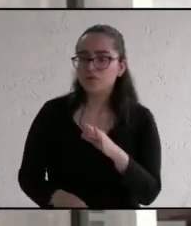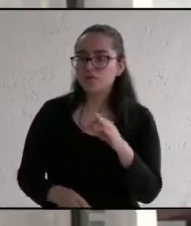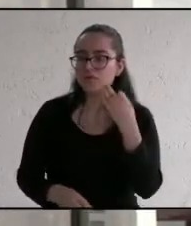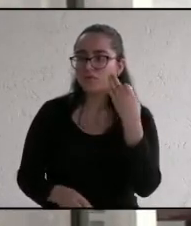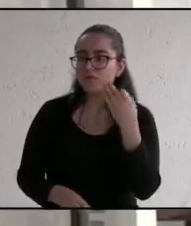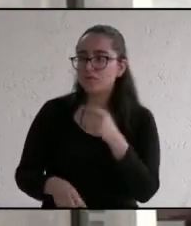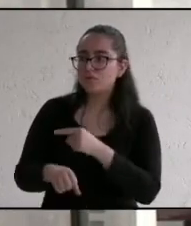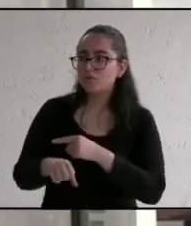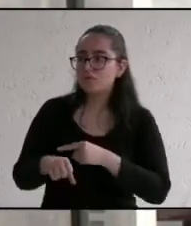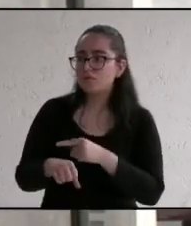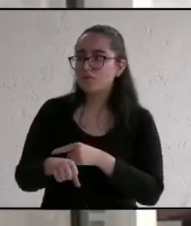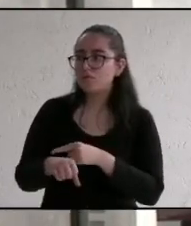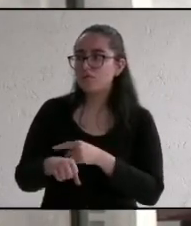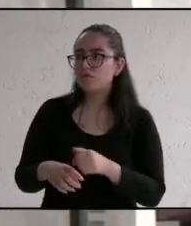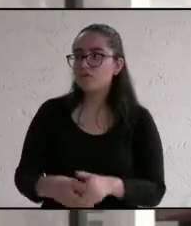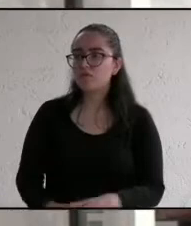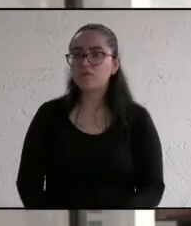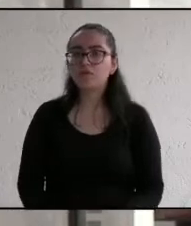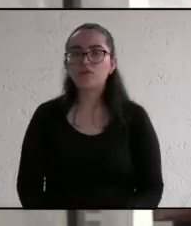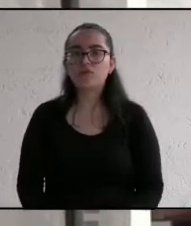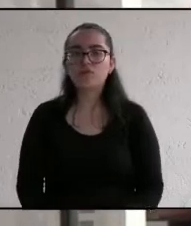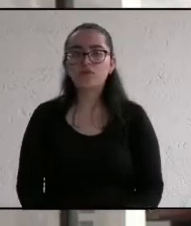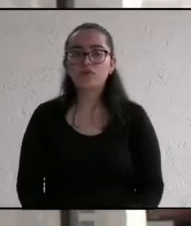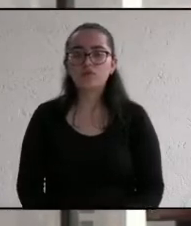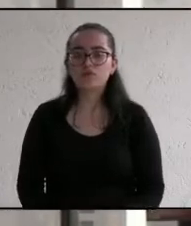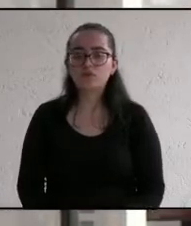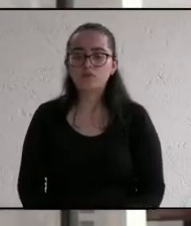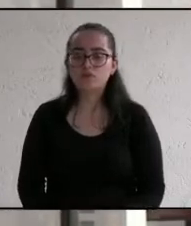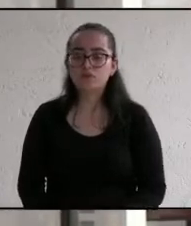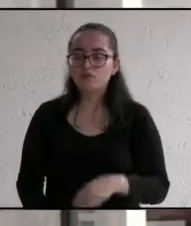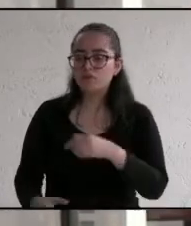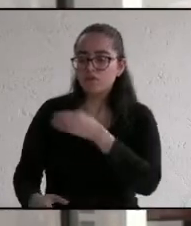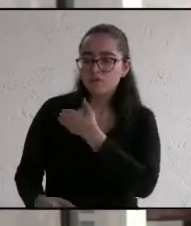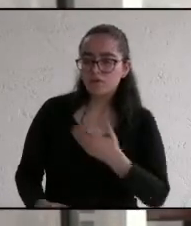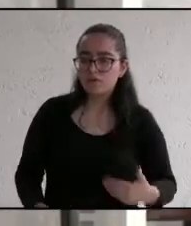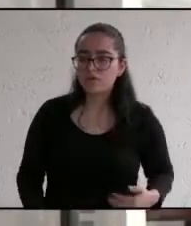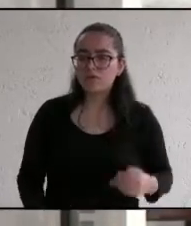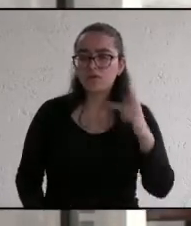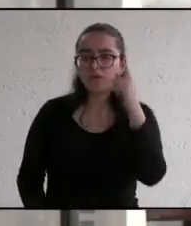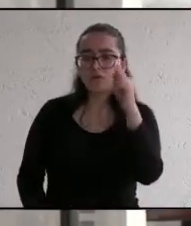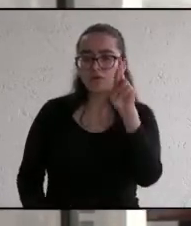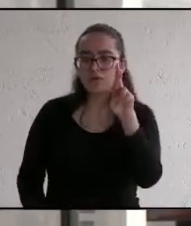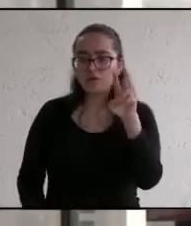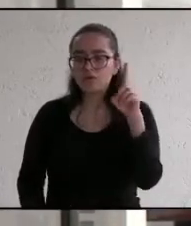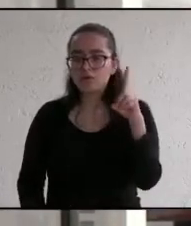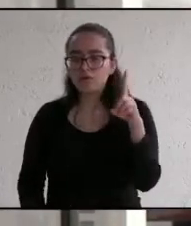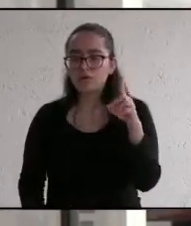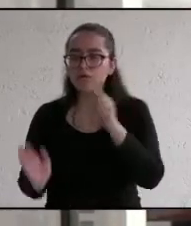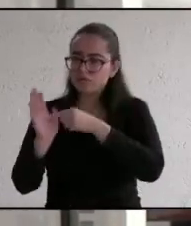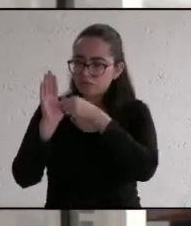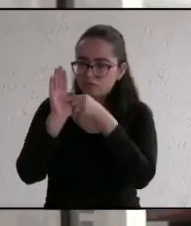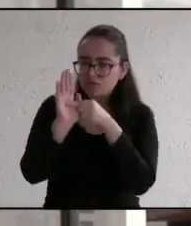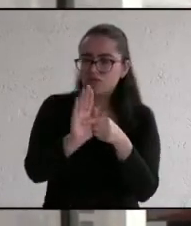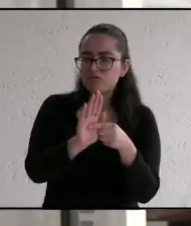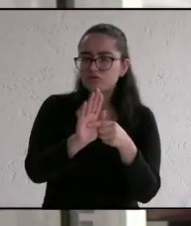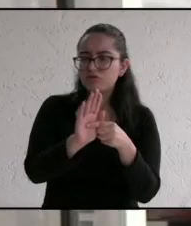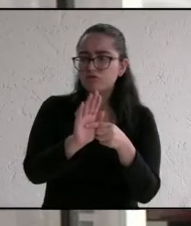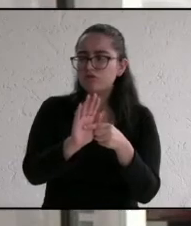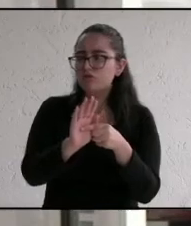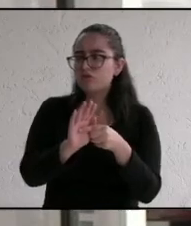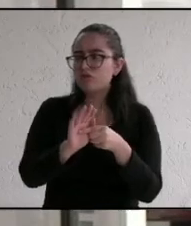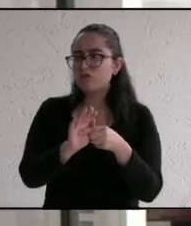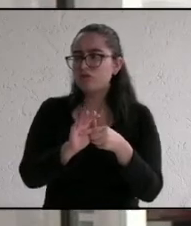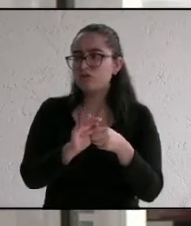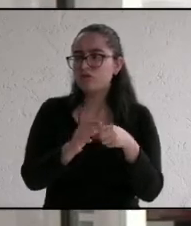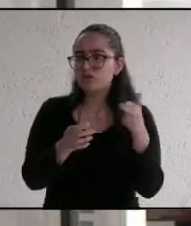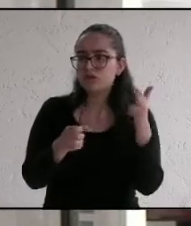quedó demostrado. Al candidato del PRD candidato nos puede explicarle o demostrar la viabilidad de la construcción